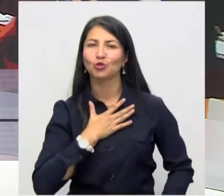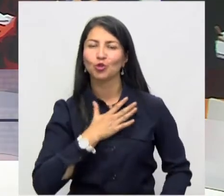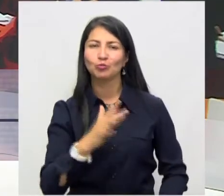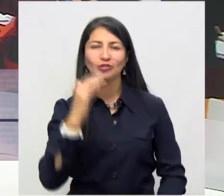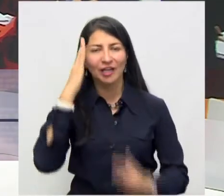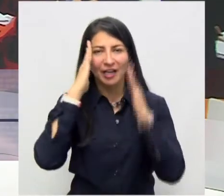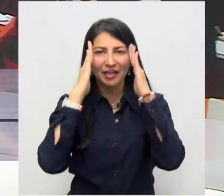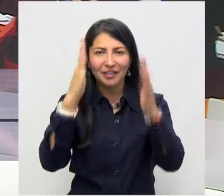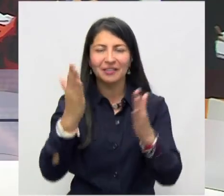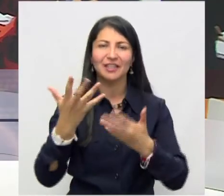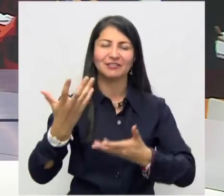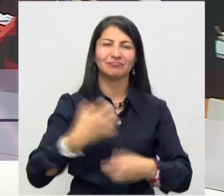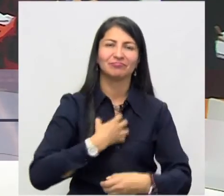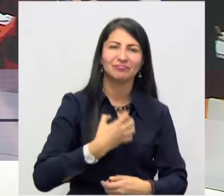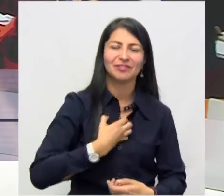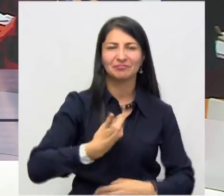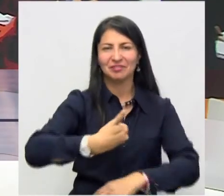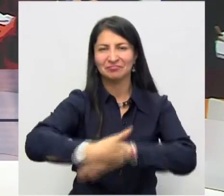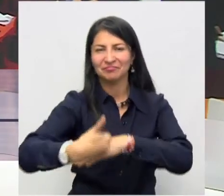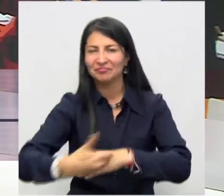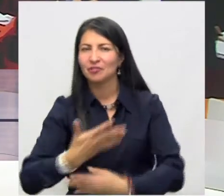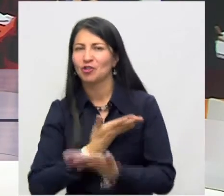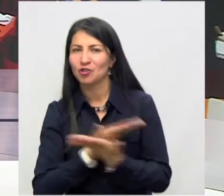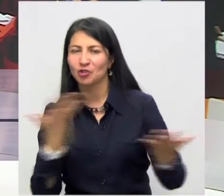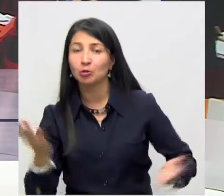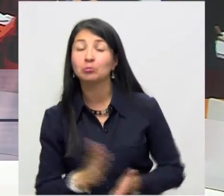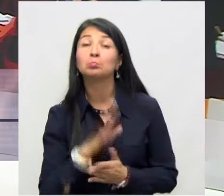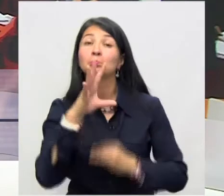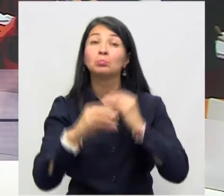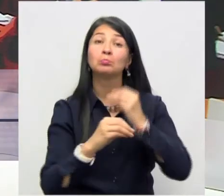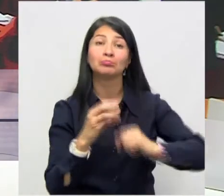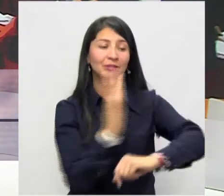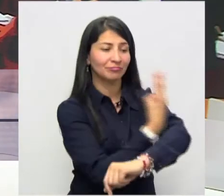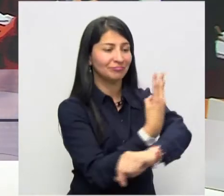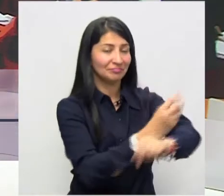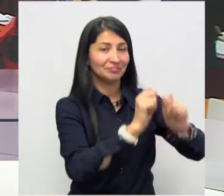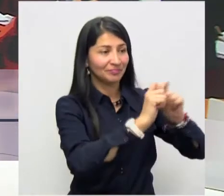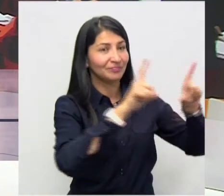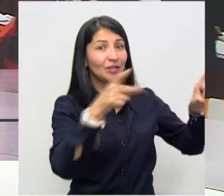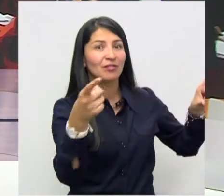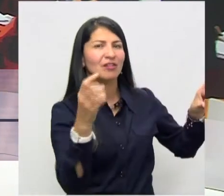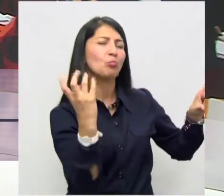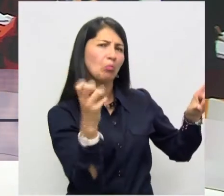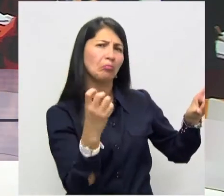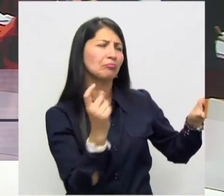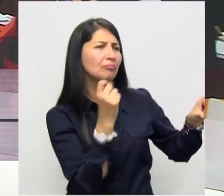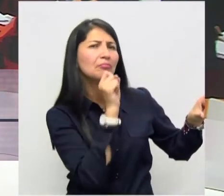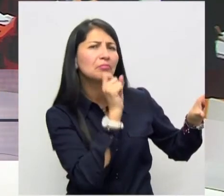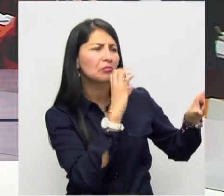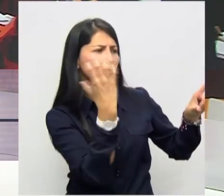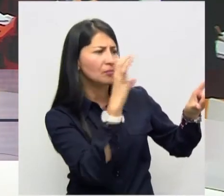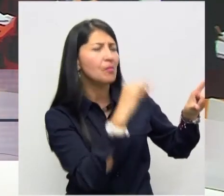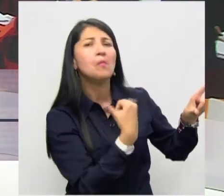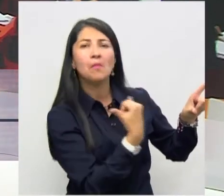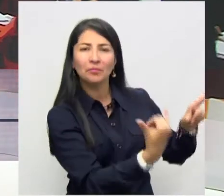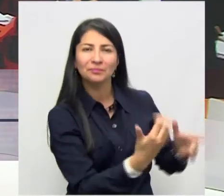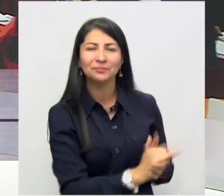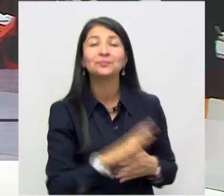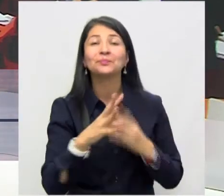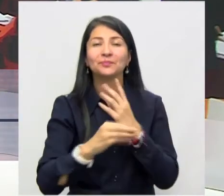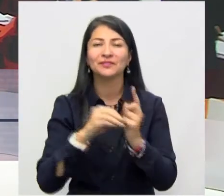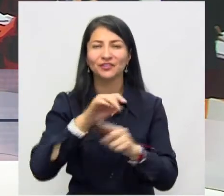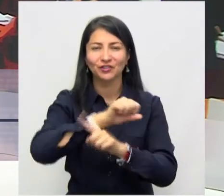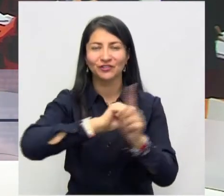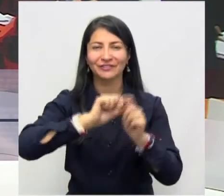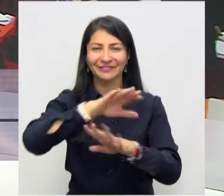recibir sus peticiones, quejas y reclamos. También pueden llevar a cabo sus consultas en la página www.contraloría.gov.co.